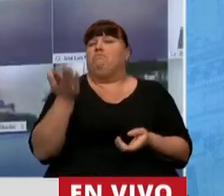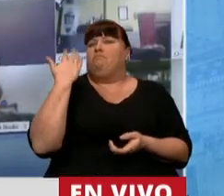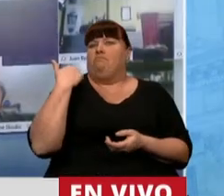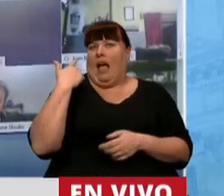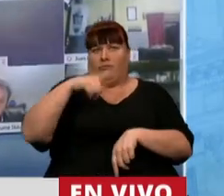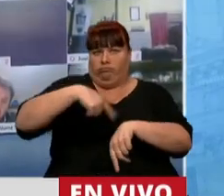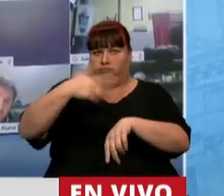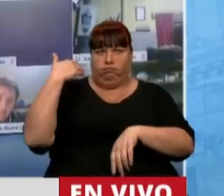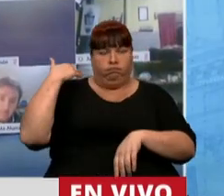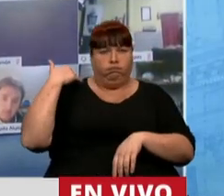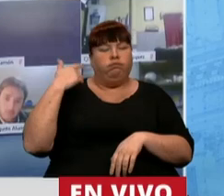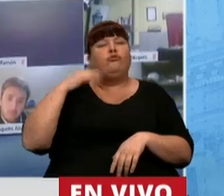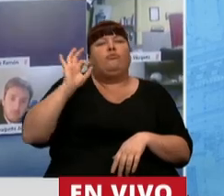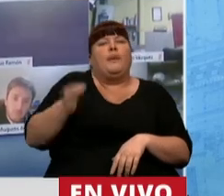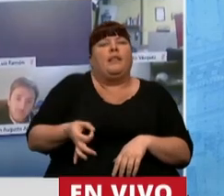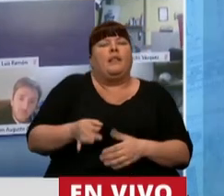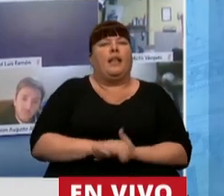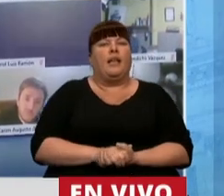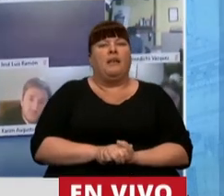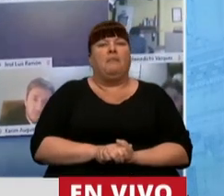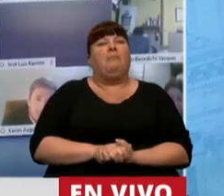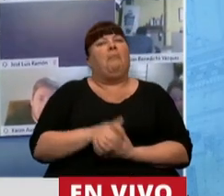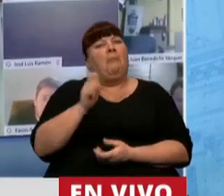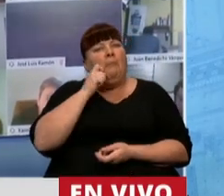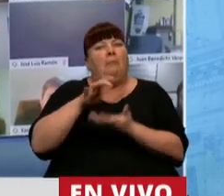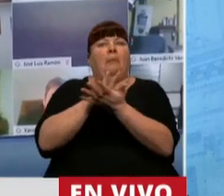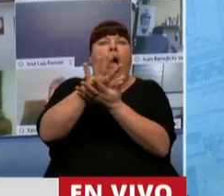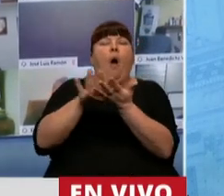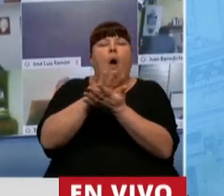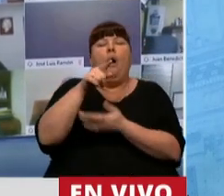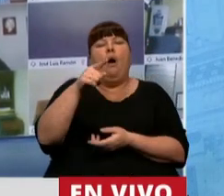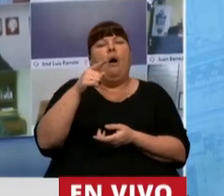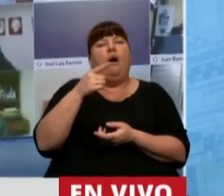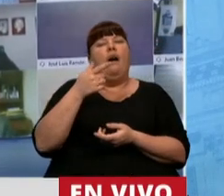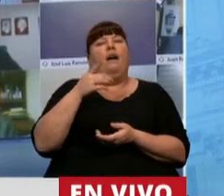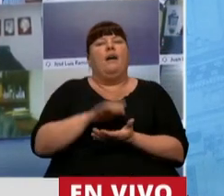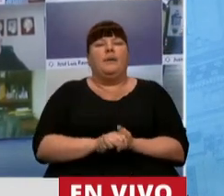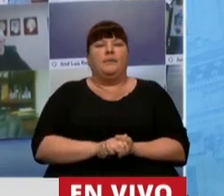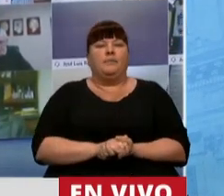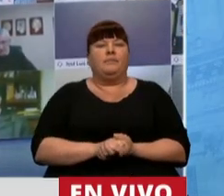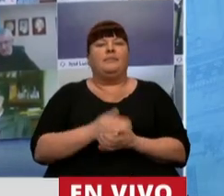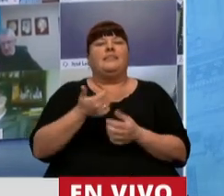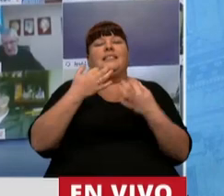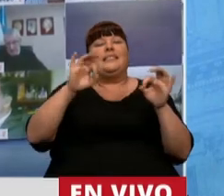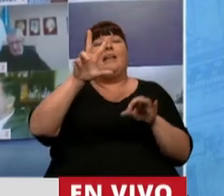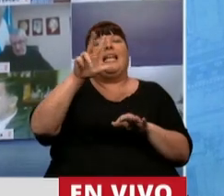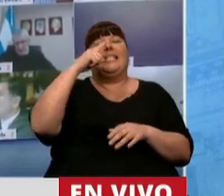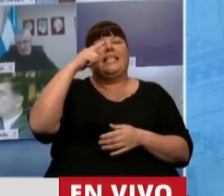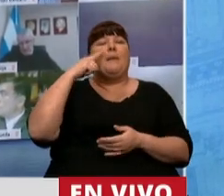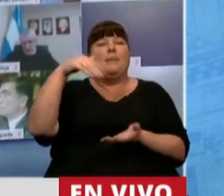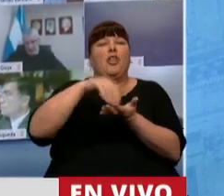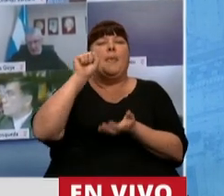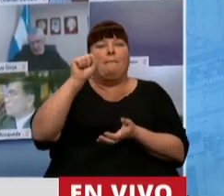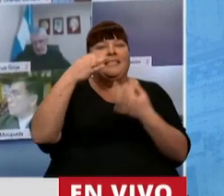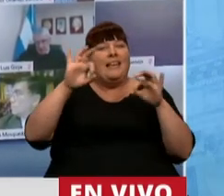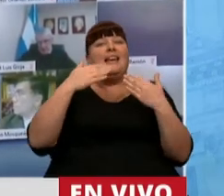horas nos enteramos de una beneficiosa negociación que le ahorra 37 mil millones de dólares